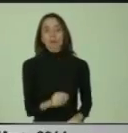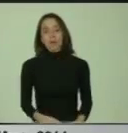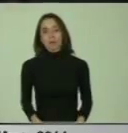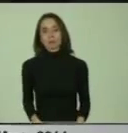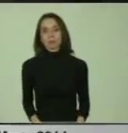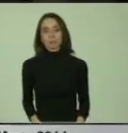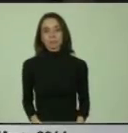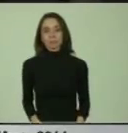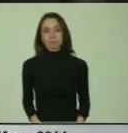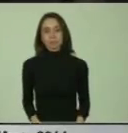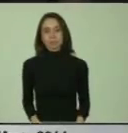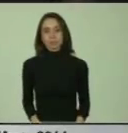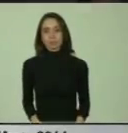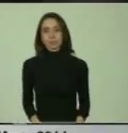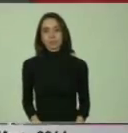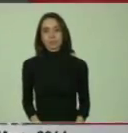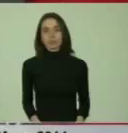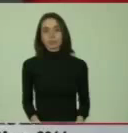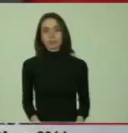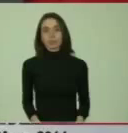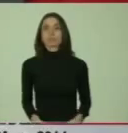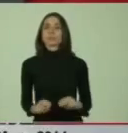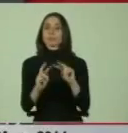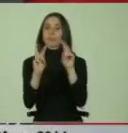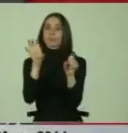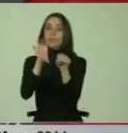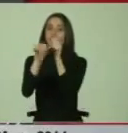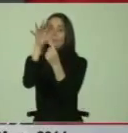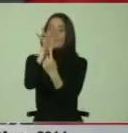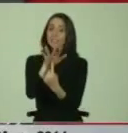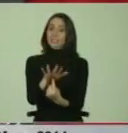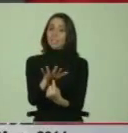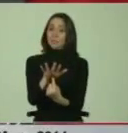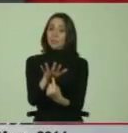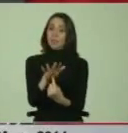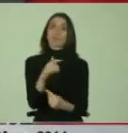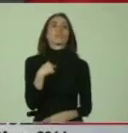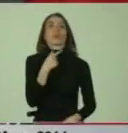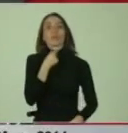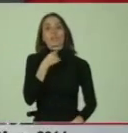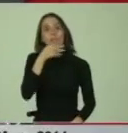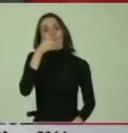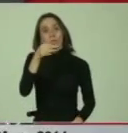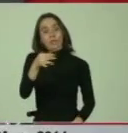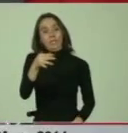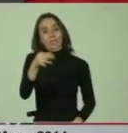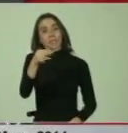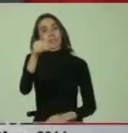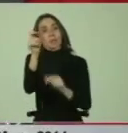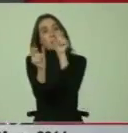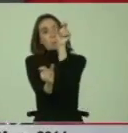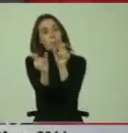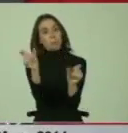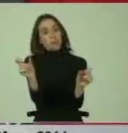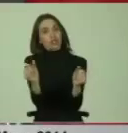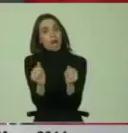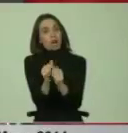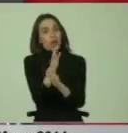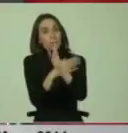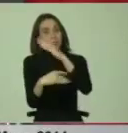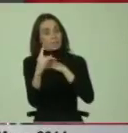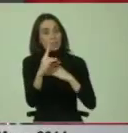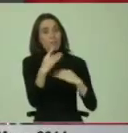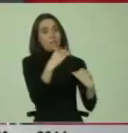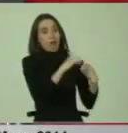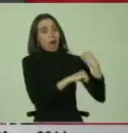Y, en cuanto a la discriminación, me gustaría señalar que, en el caso de las personas con discapacidad, pese a los